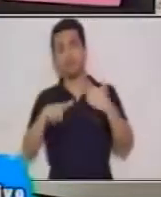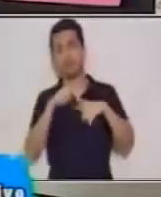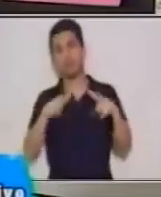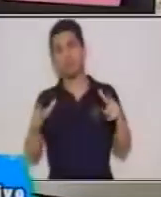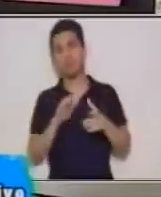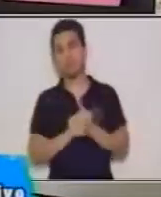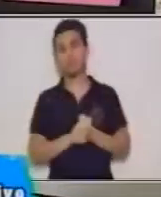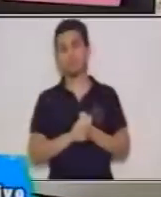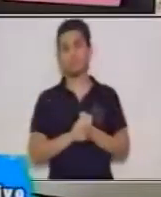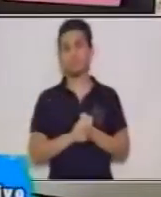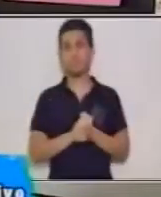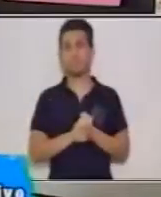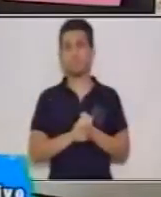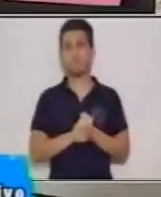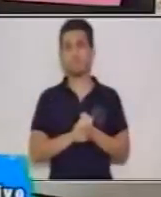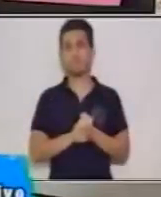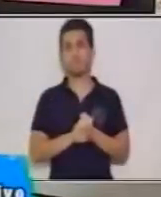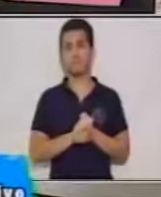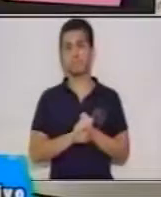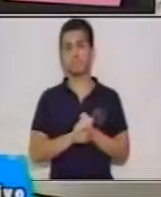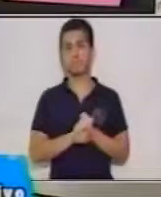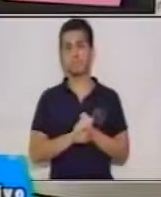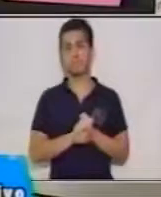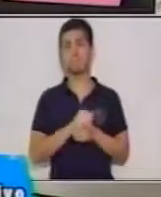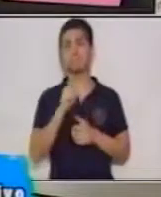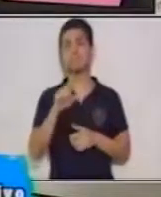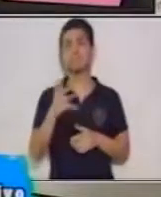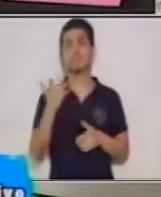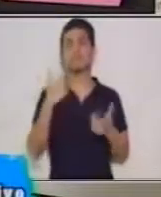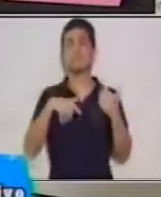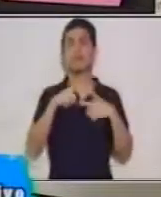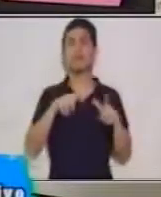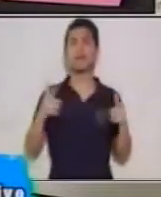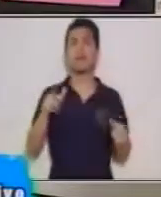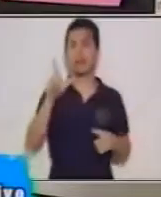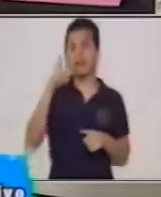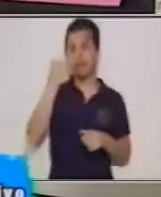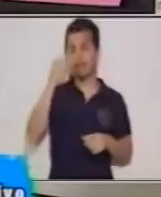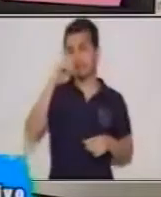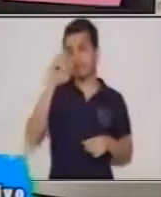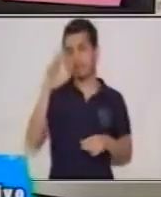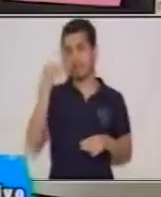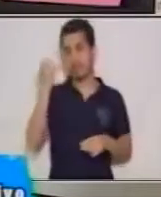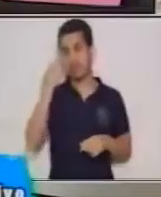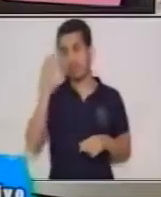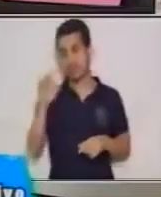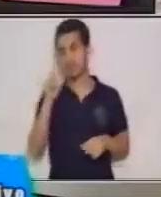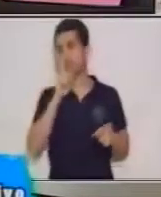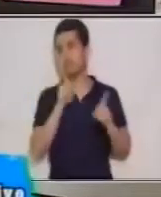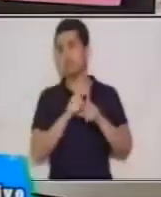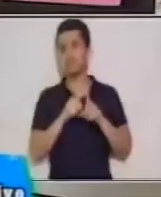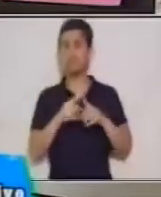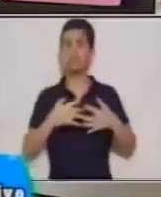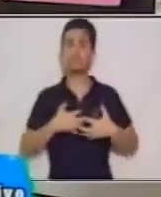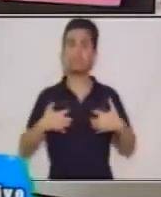pero los tipos de lenguaje están bien claros que es literario y científico. También